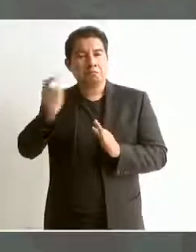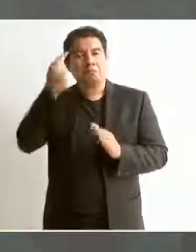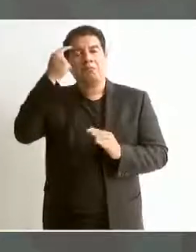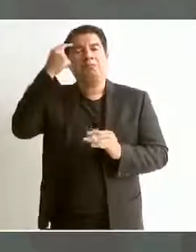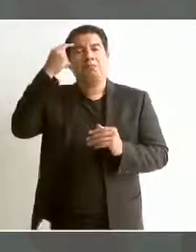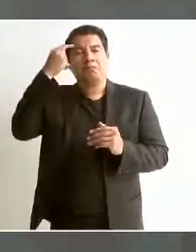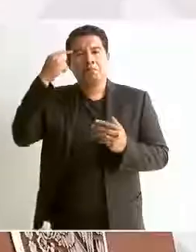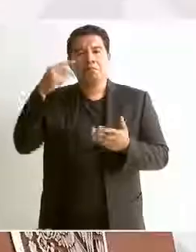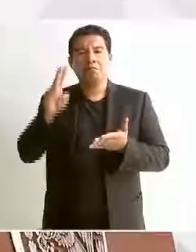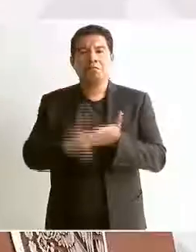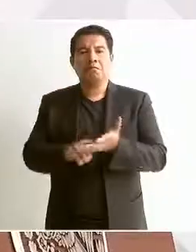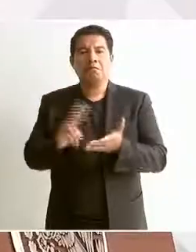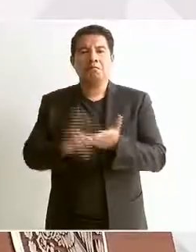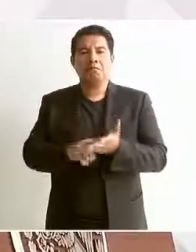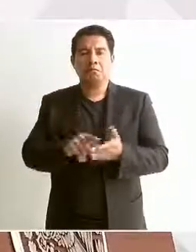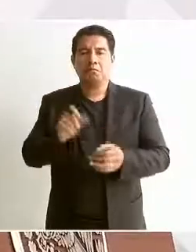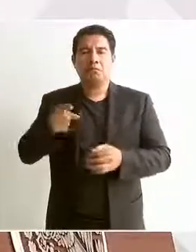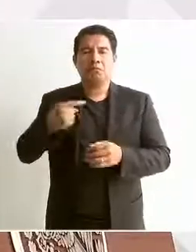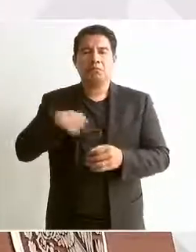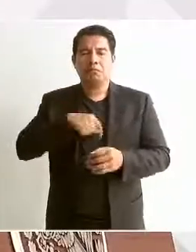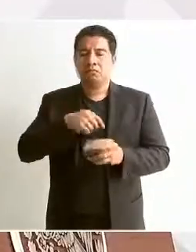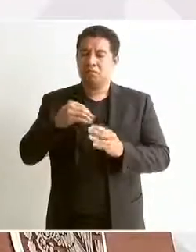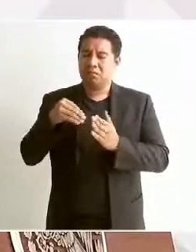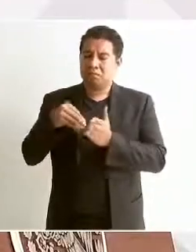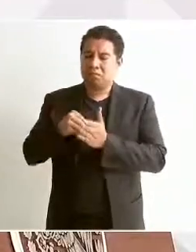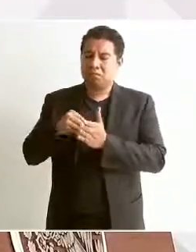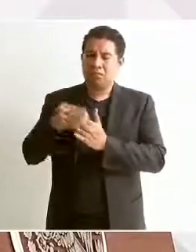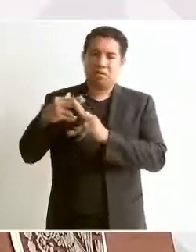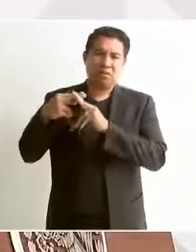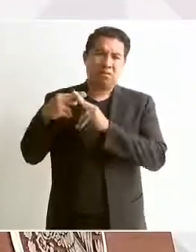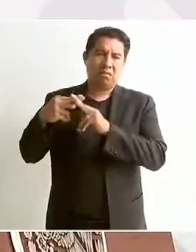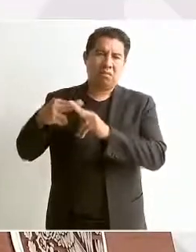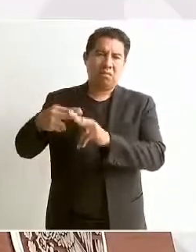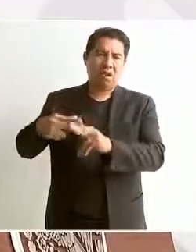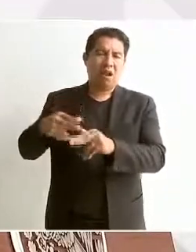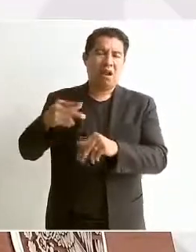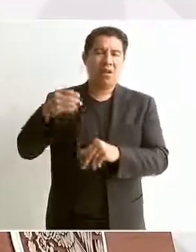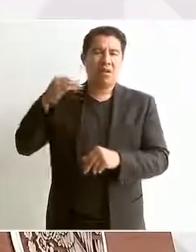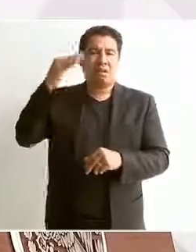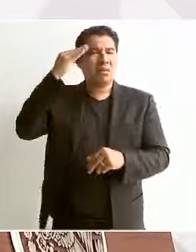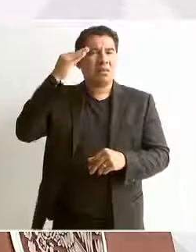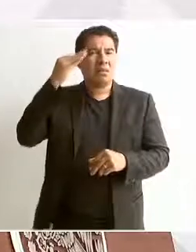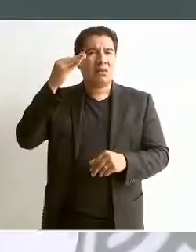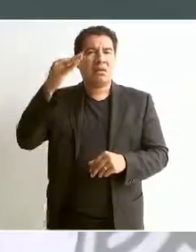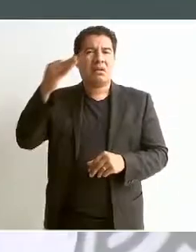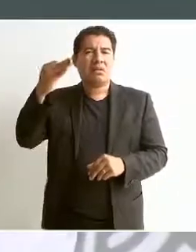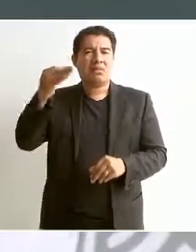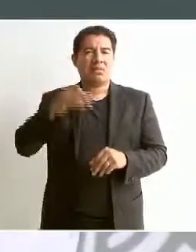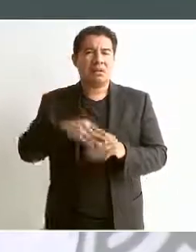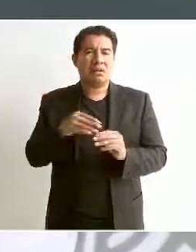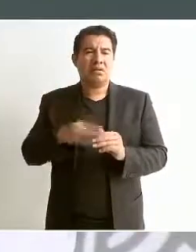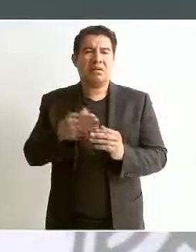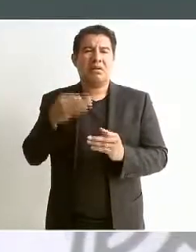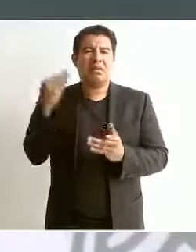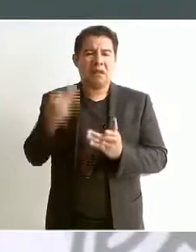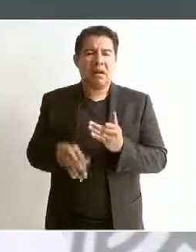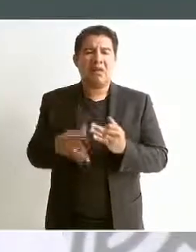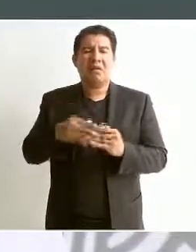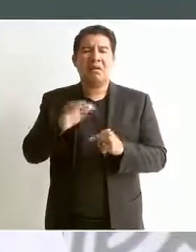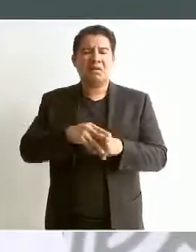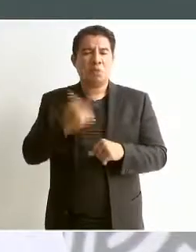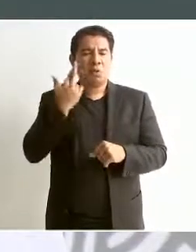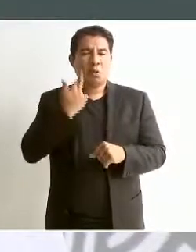se padeció y todavía se sigue padeciendo de racismo